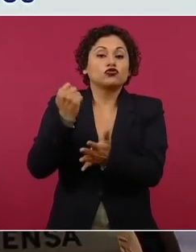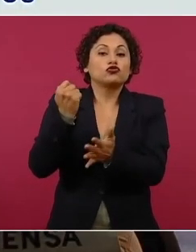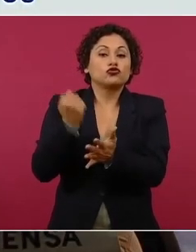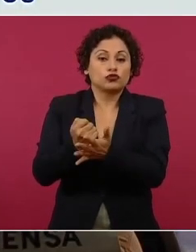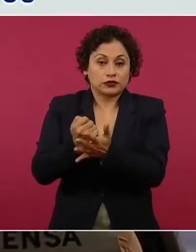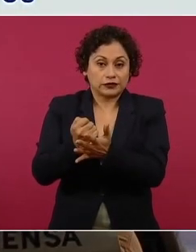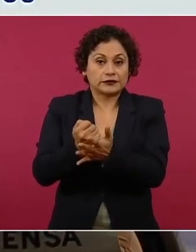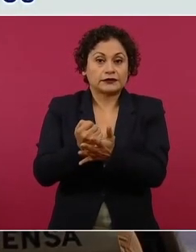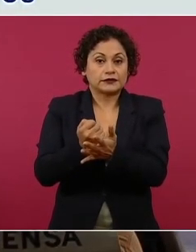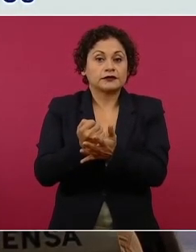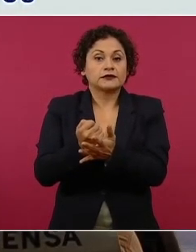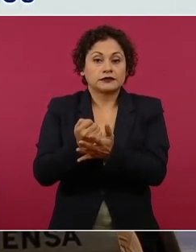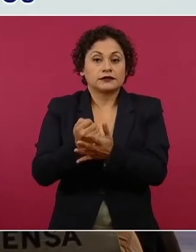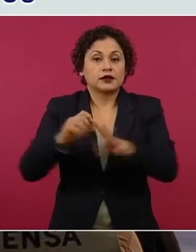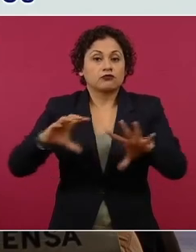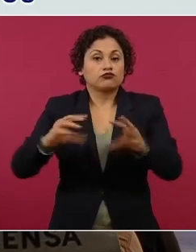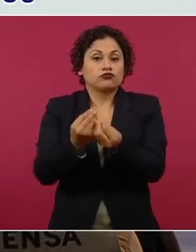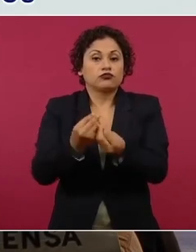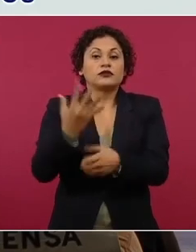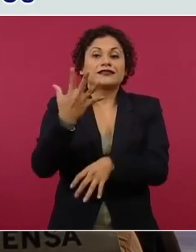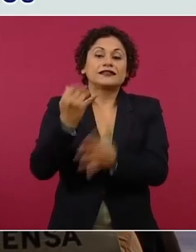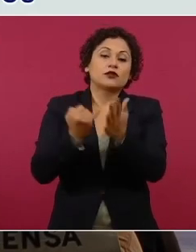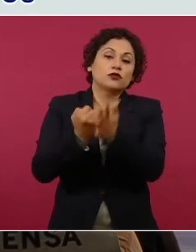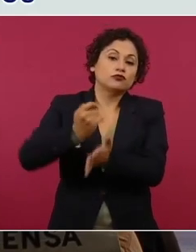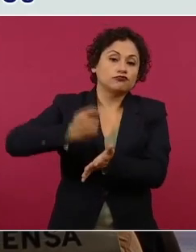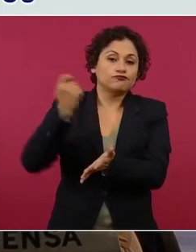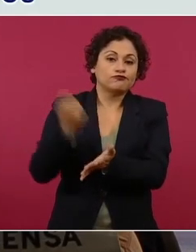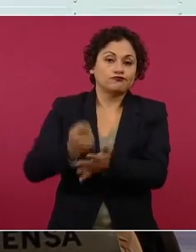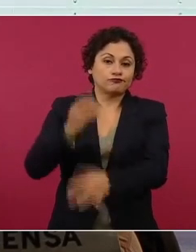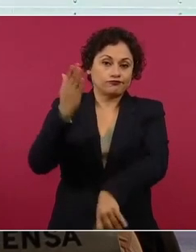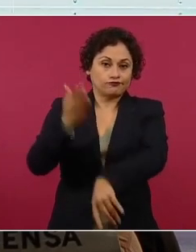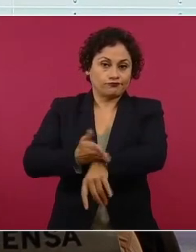obtenido cinco sentencias condenatorias. Siguiente.